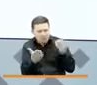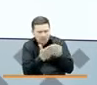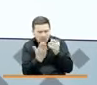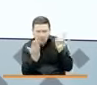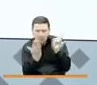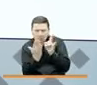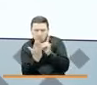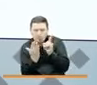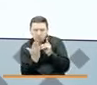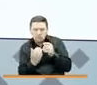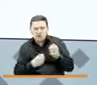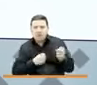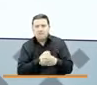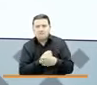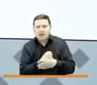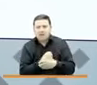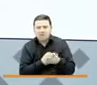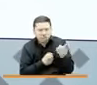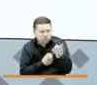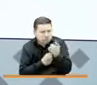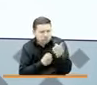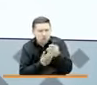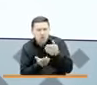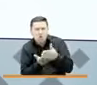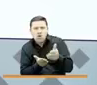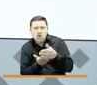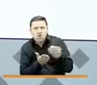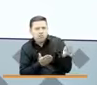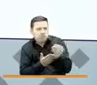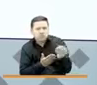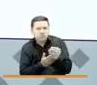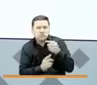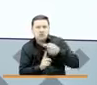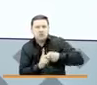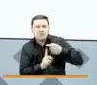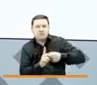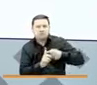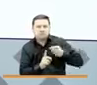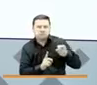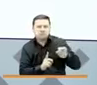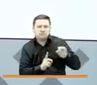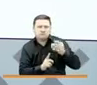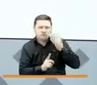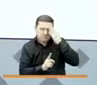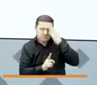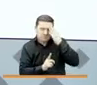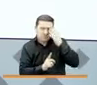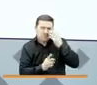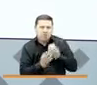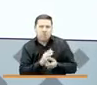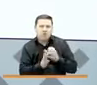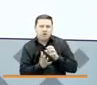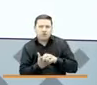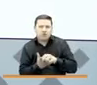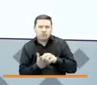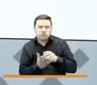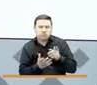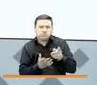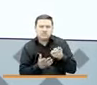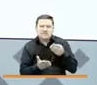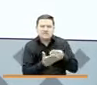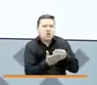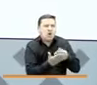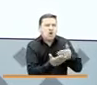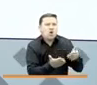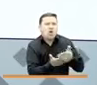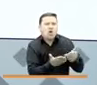mercados y en sus compras mensuales, sobre todo en esos productos que compran